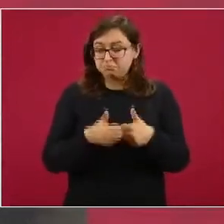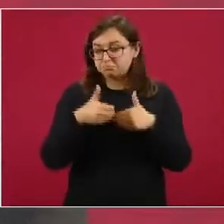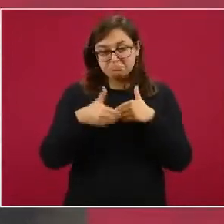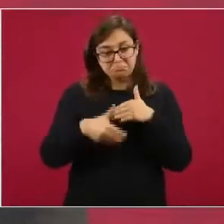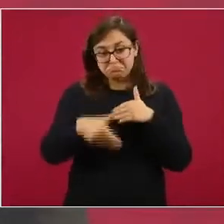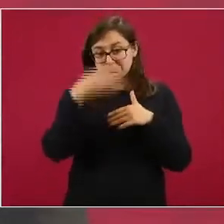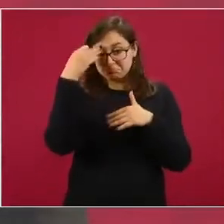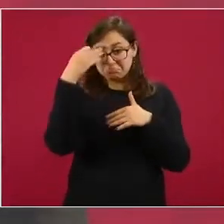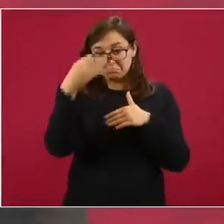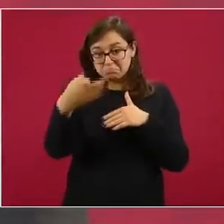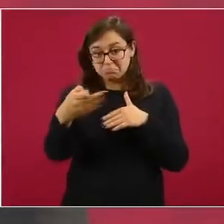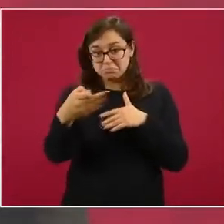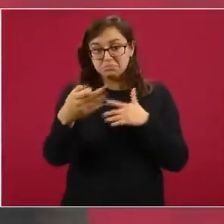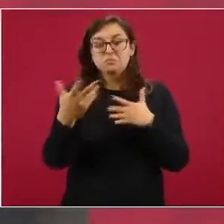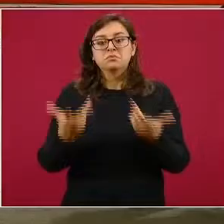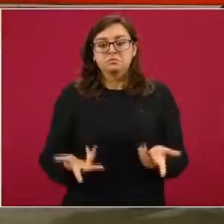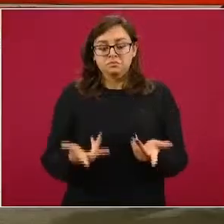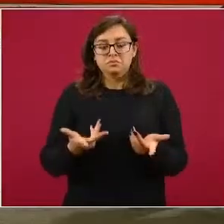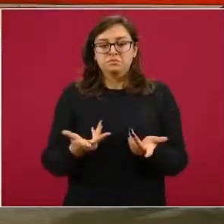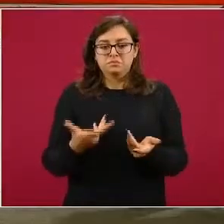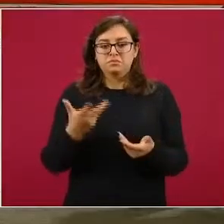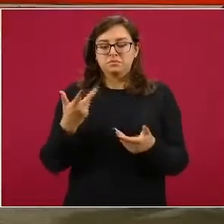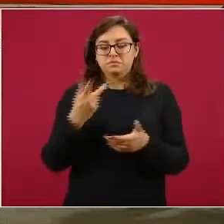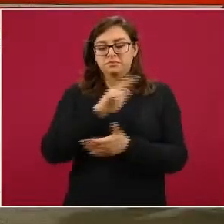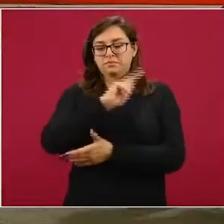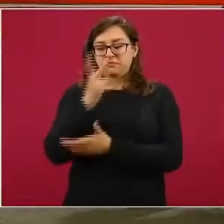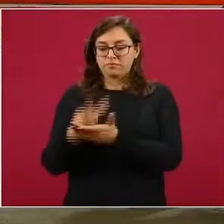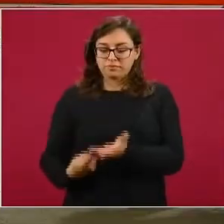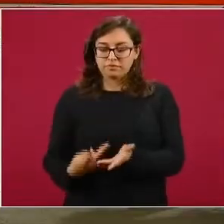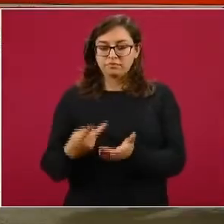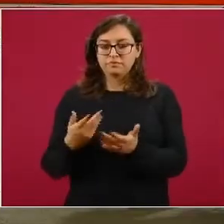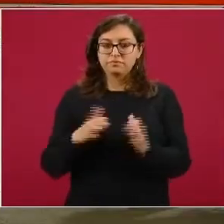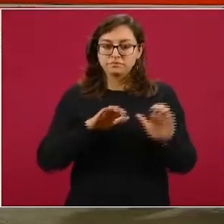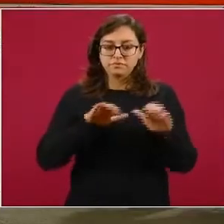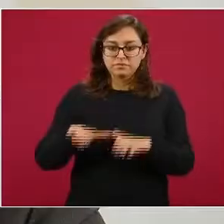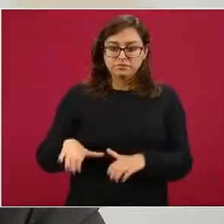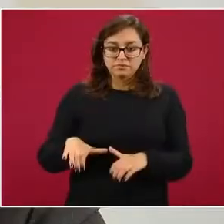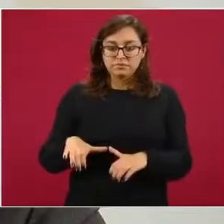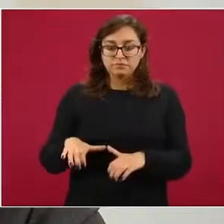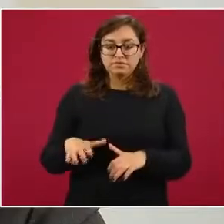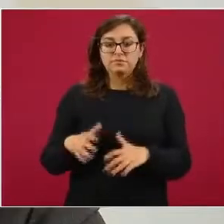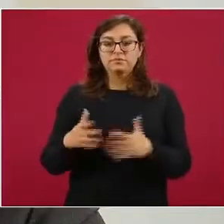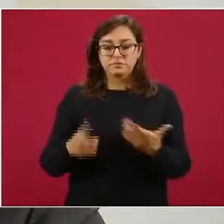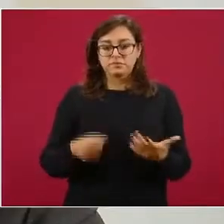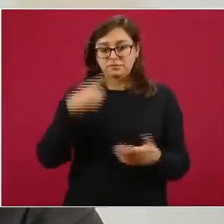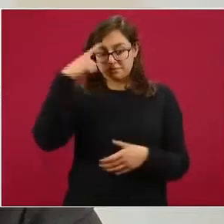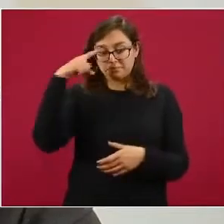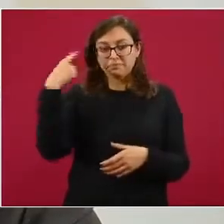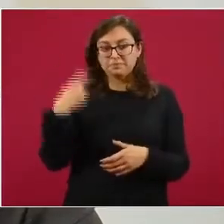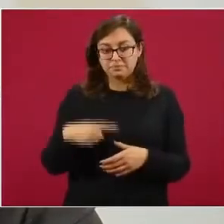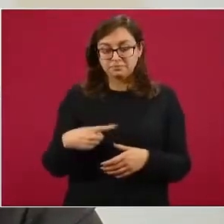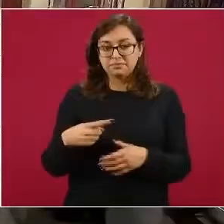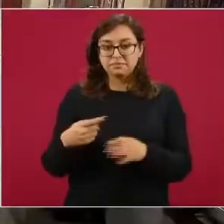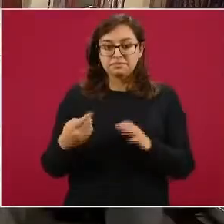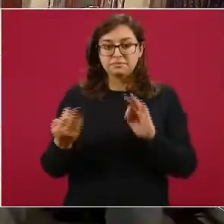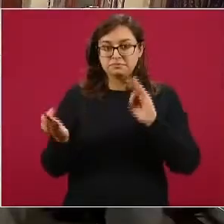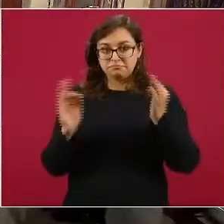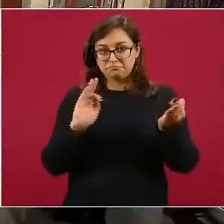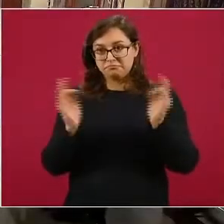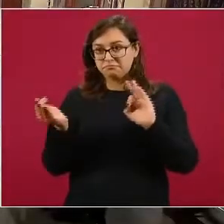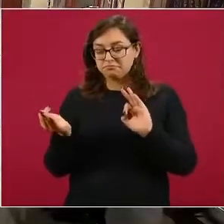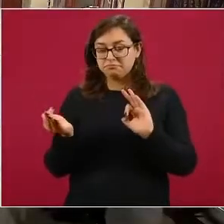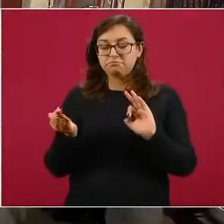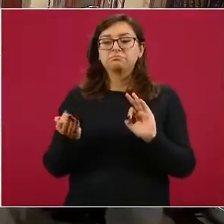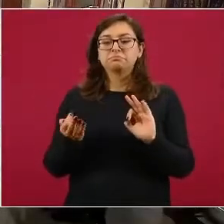programa de regularización del recurso humano en alguna de las unidades del sector público cercana a la entidad.